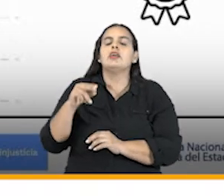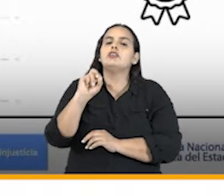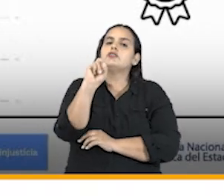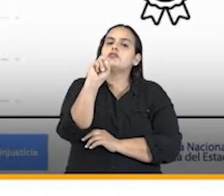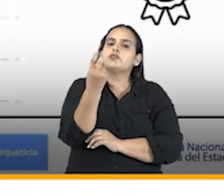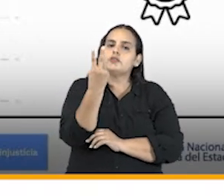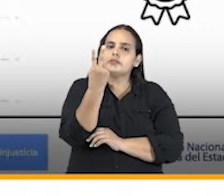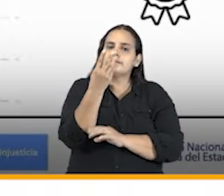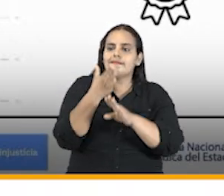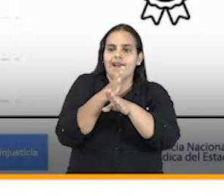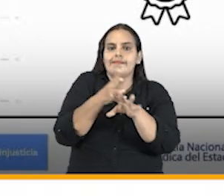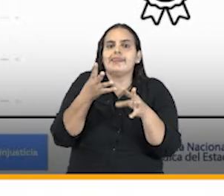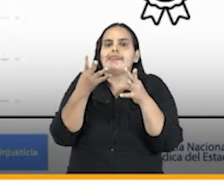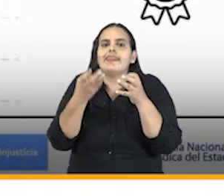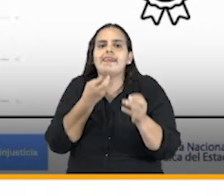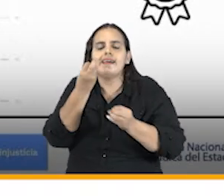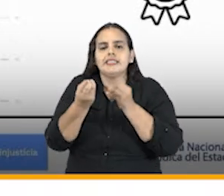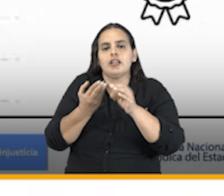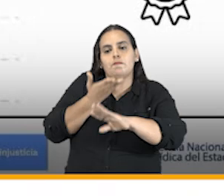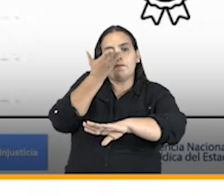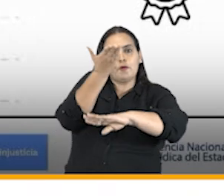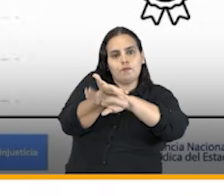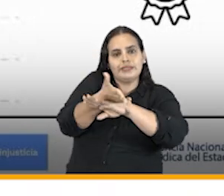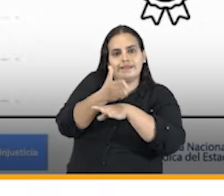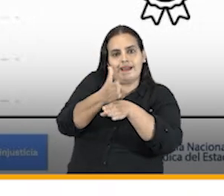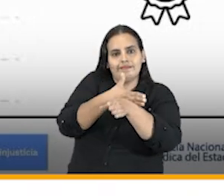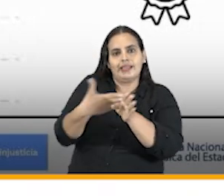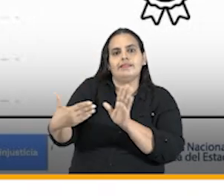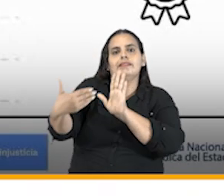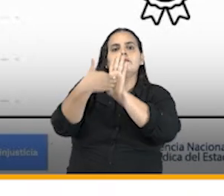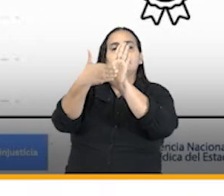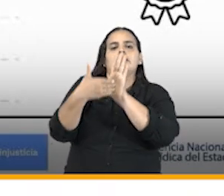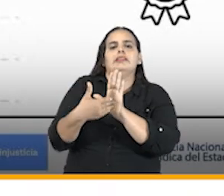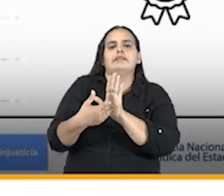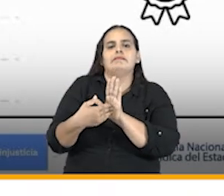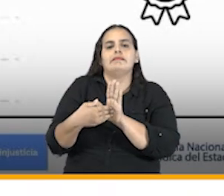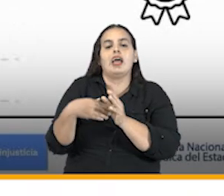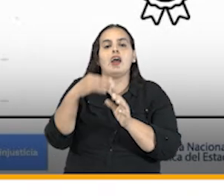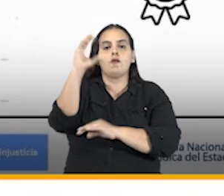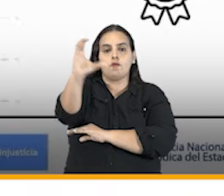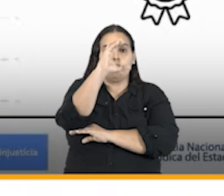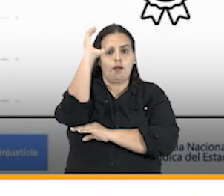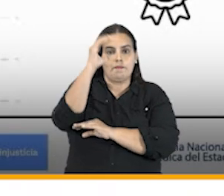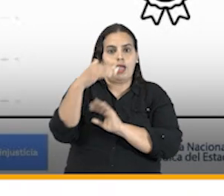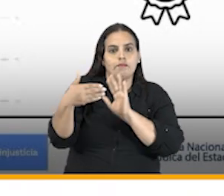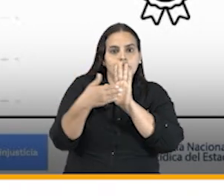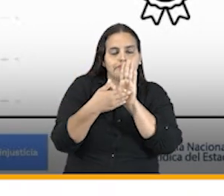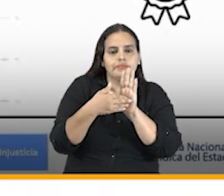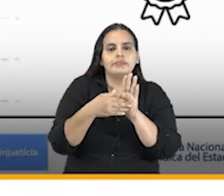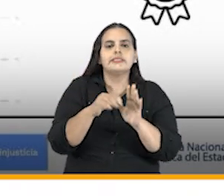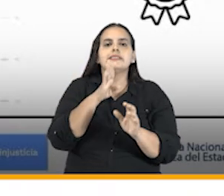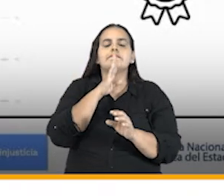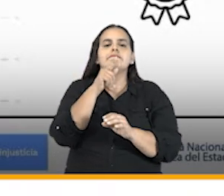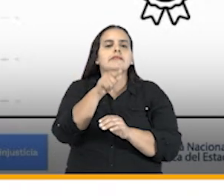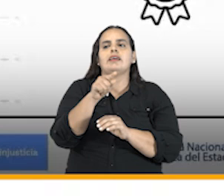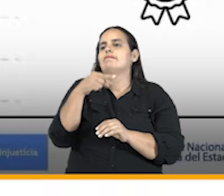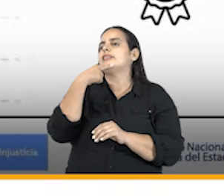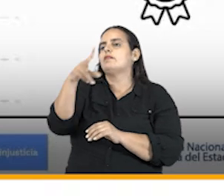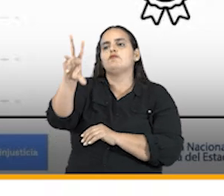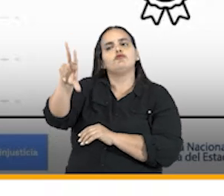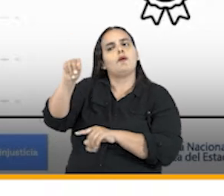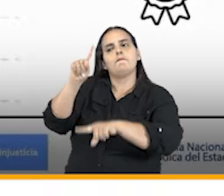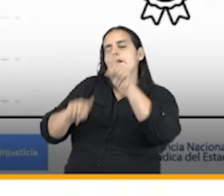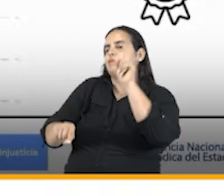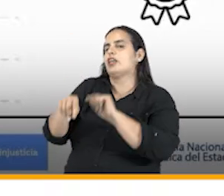12 pretensiones que presentaba el demandante en el caso Petro Urrego contra Colombia al demandante le negaron 8